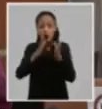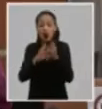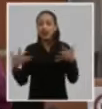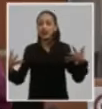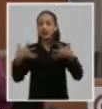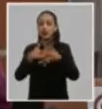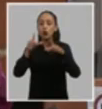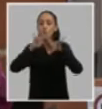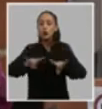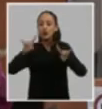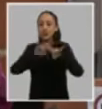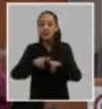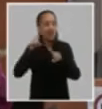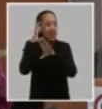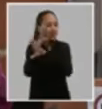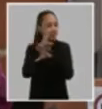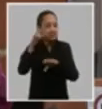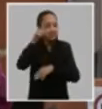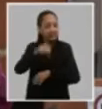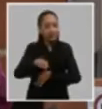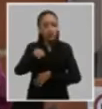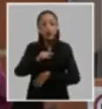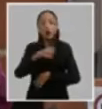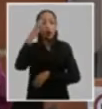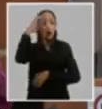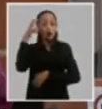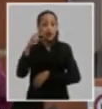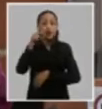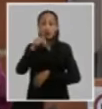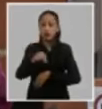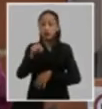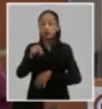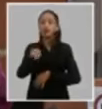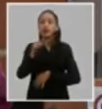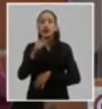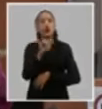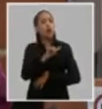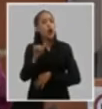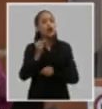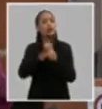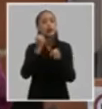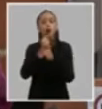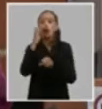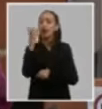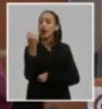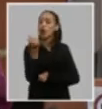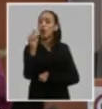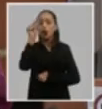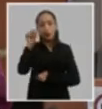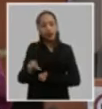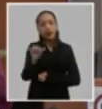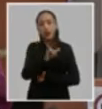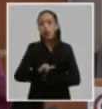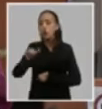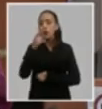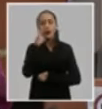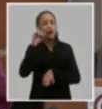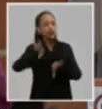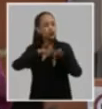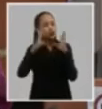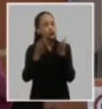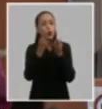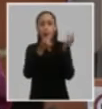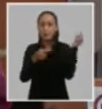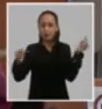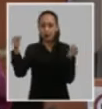investigación es fundamental y también el papel de los economistas en este proceso en los territorios para acompañar todas las prioridades que se han estado